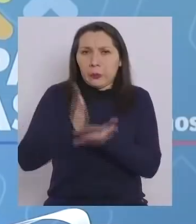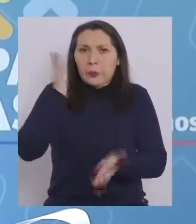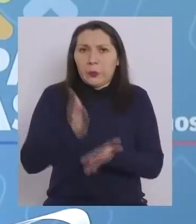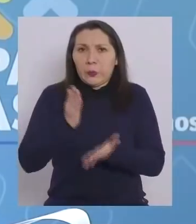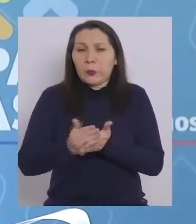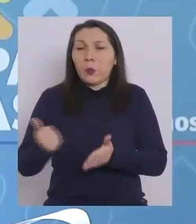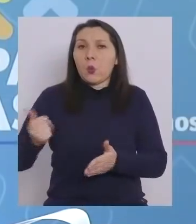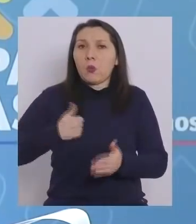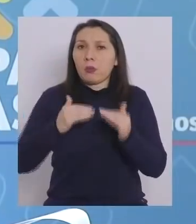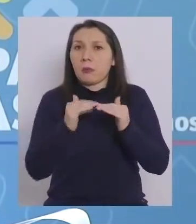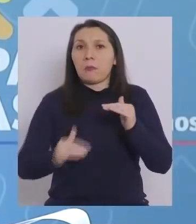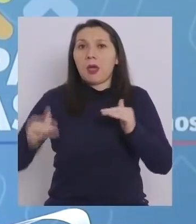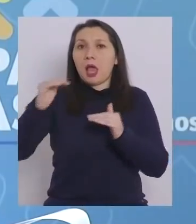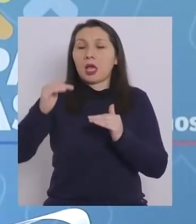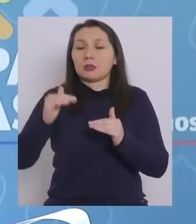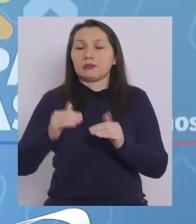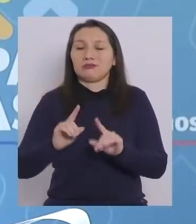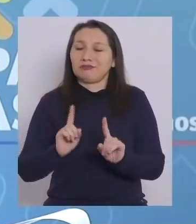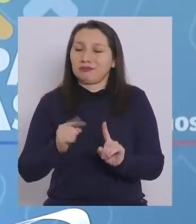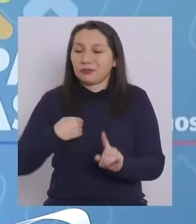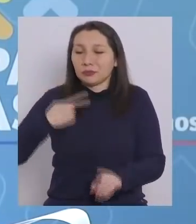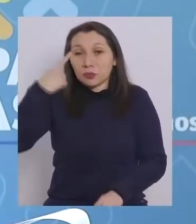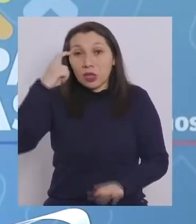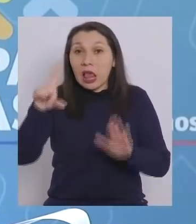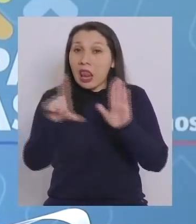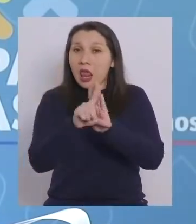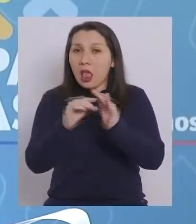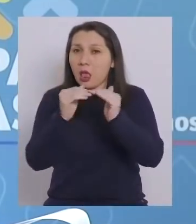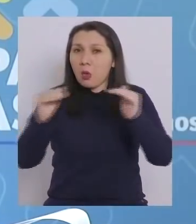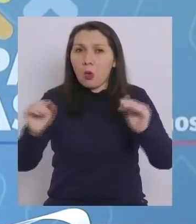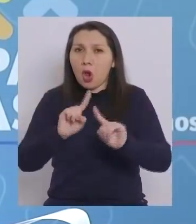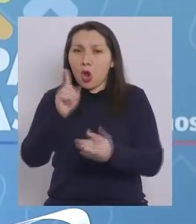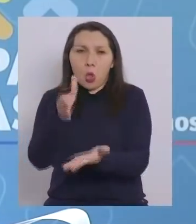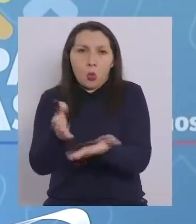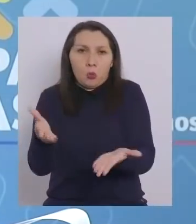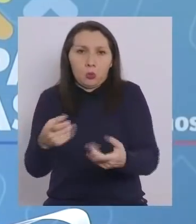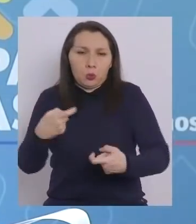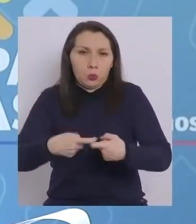meta mayor y yo creo que la ley pareja no es dura.